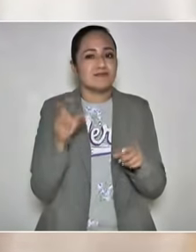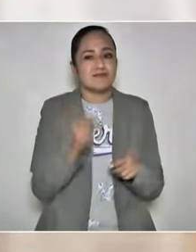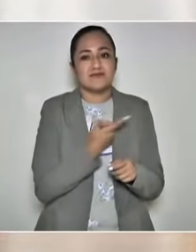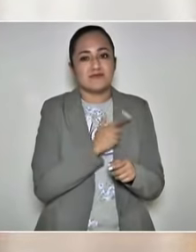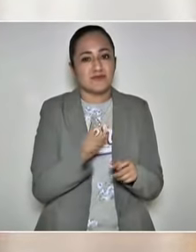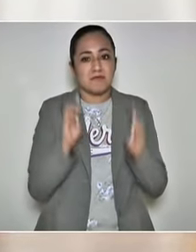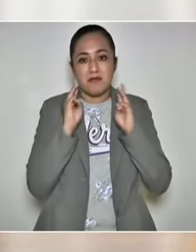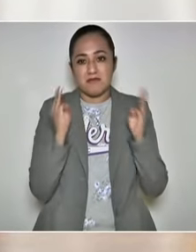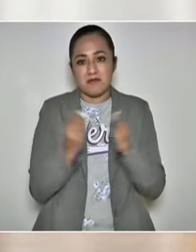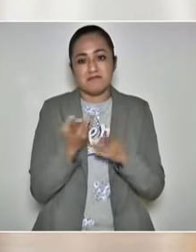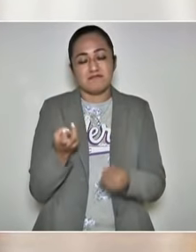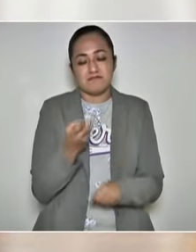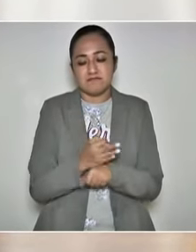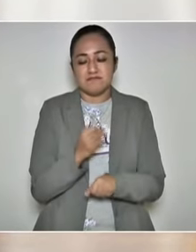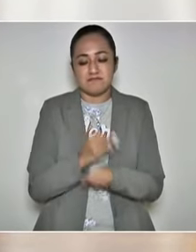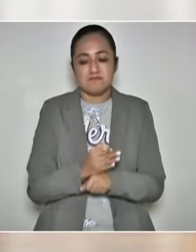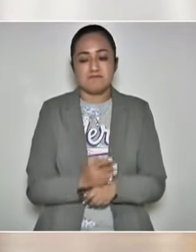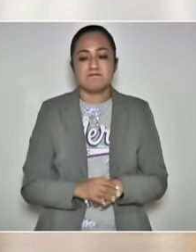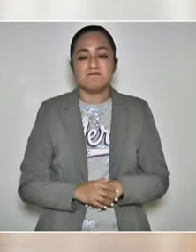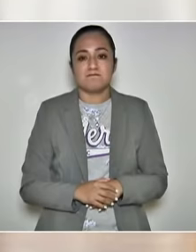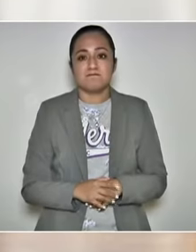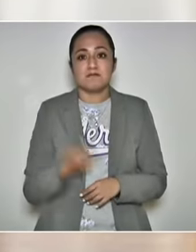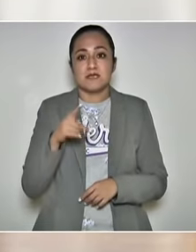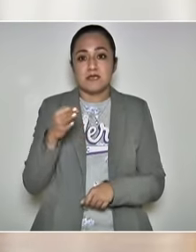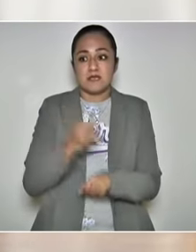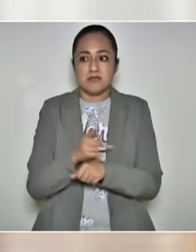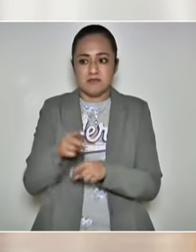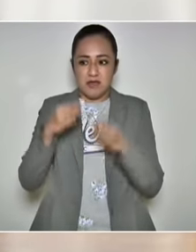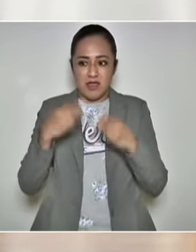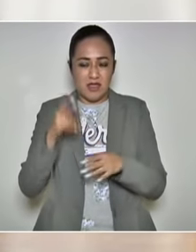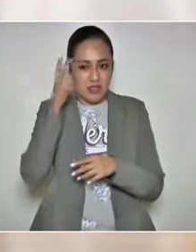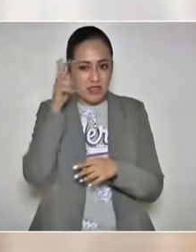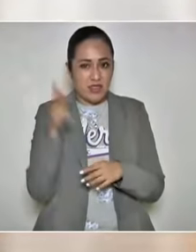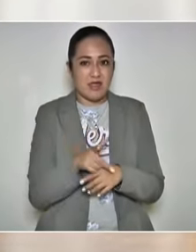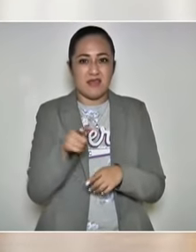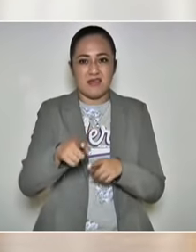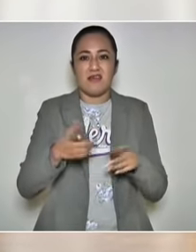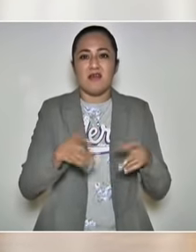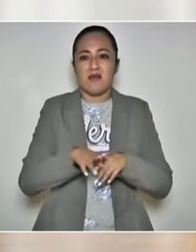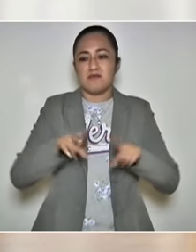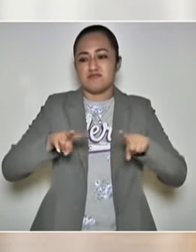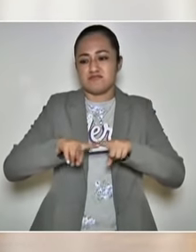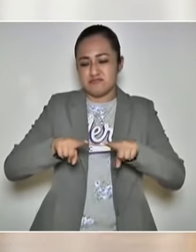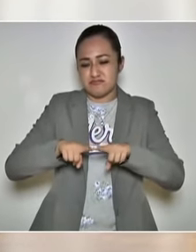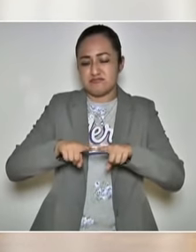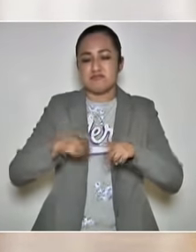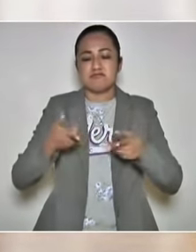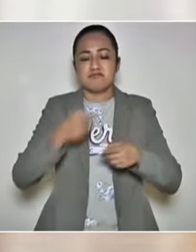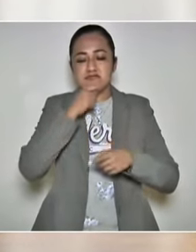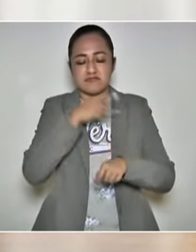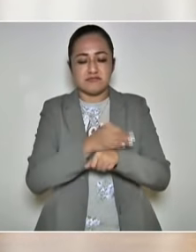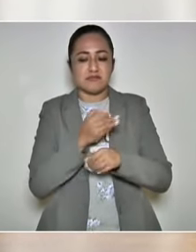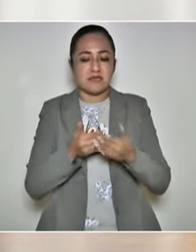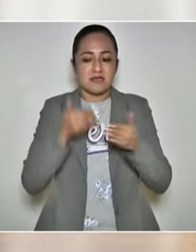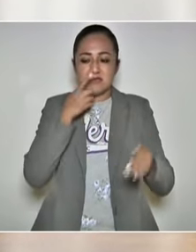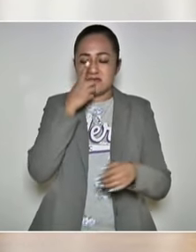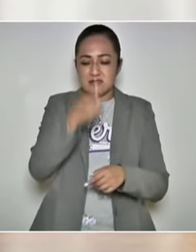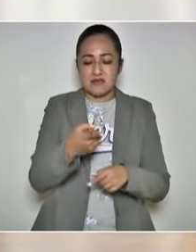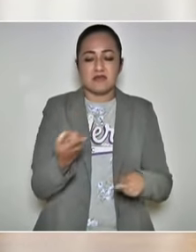Eso es lo que real también. Pero esto del mercado hidalgo, la cuchilla y la ocupación que se dijo